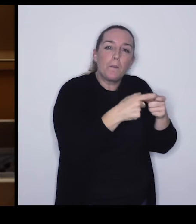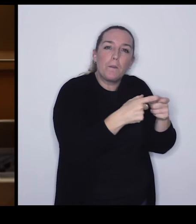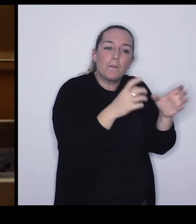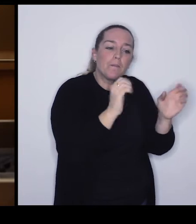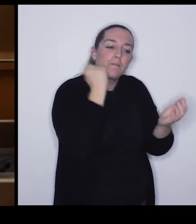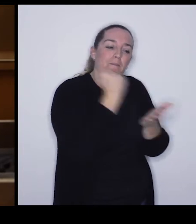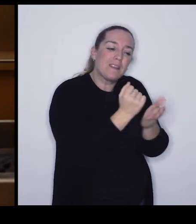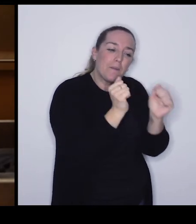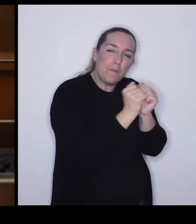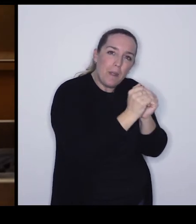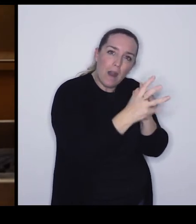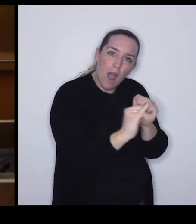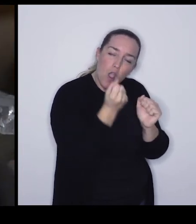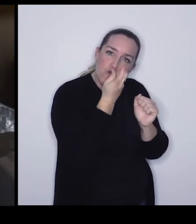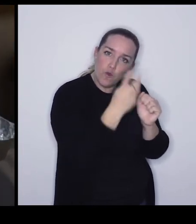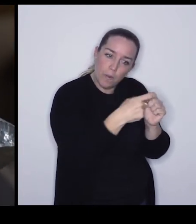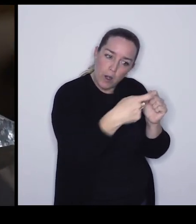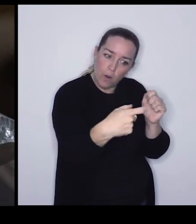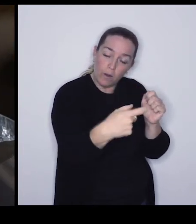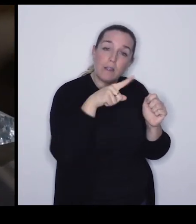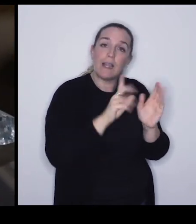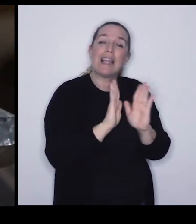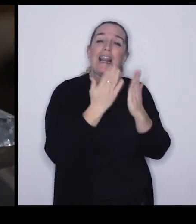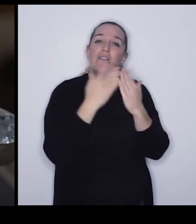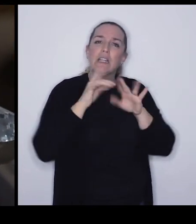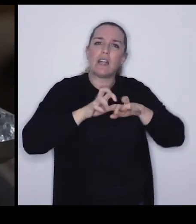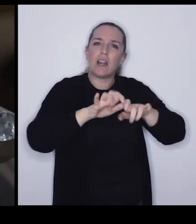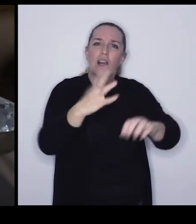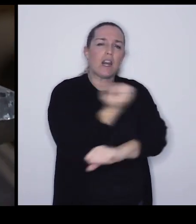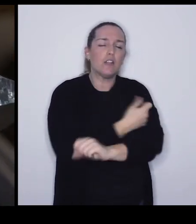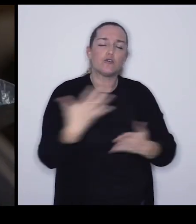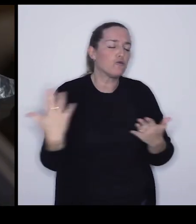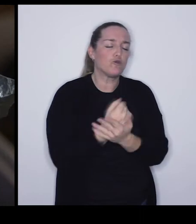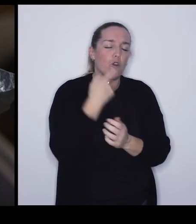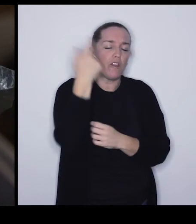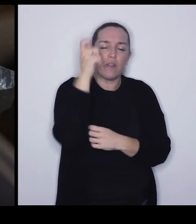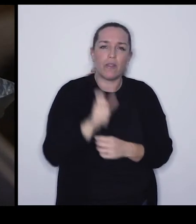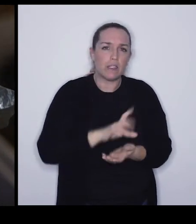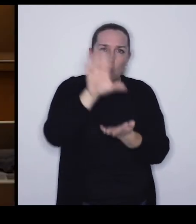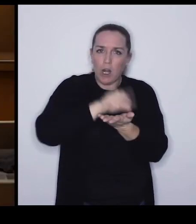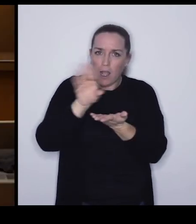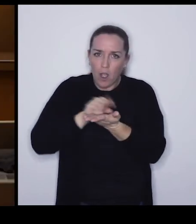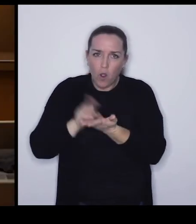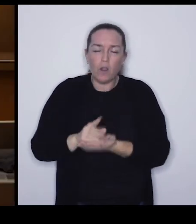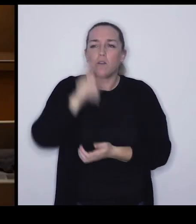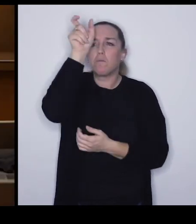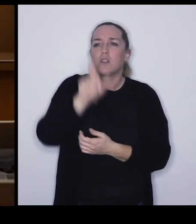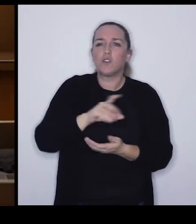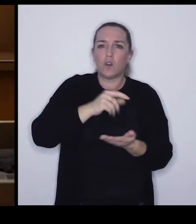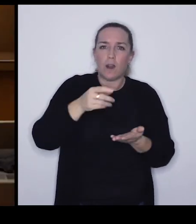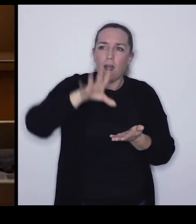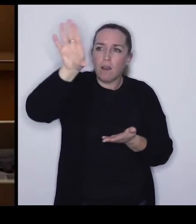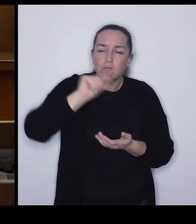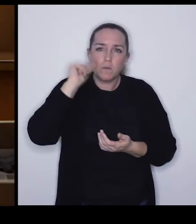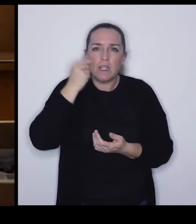localidad... ...es un número que nos dice... ...en la libreta de campo... ...registramos todos los datos de recogida... ...quién la ha